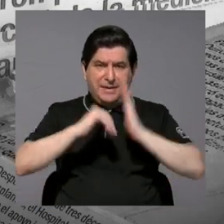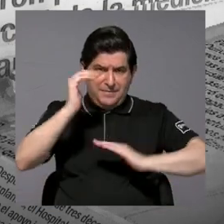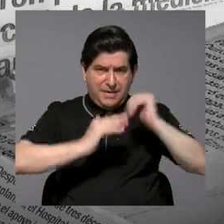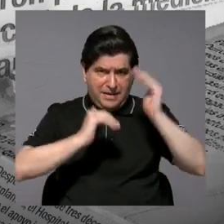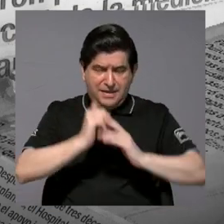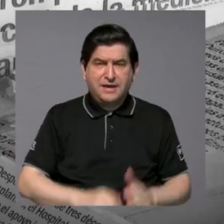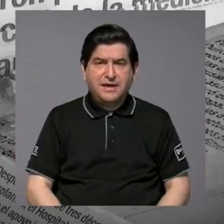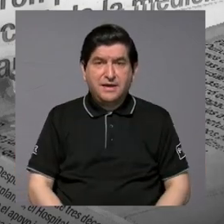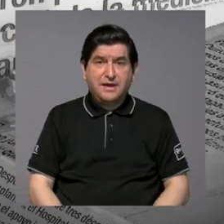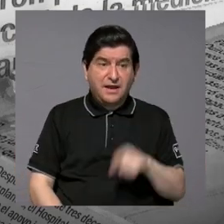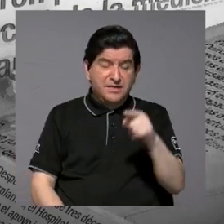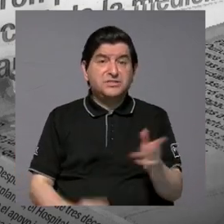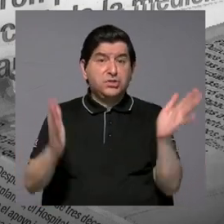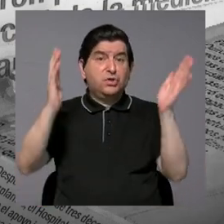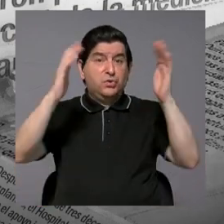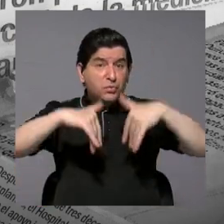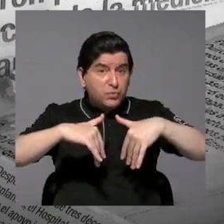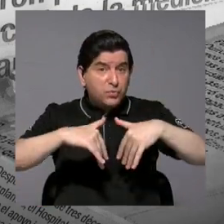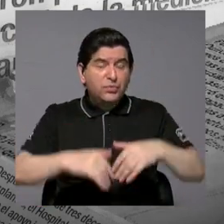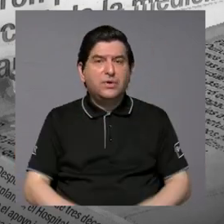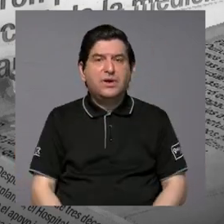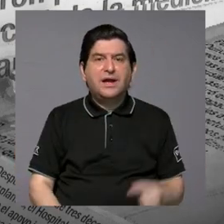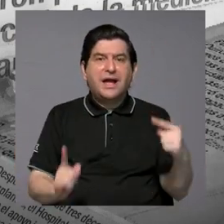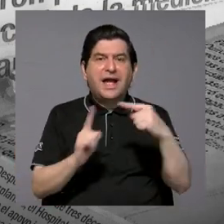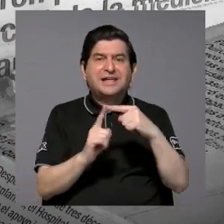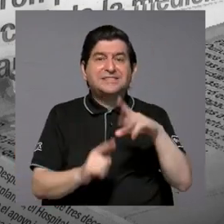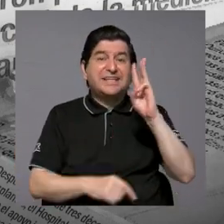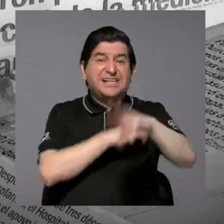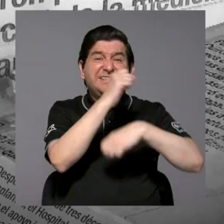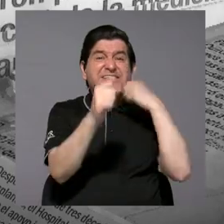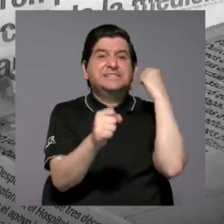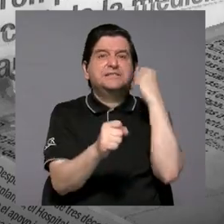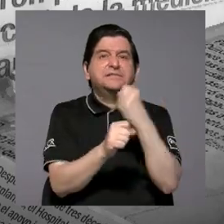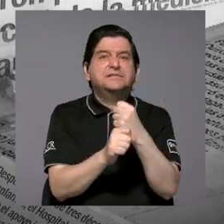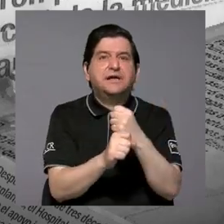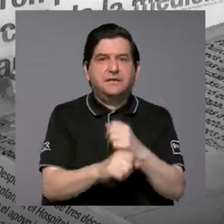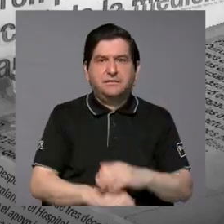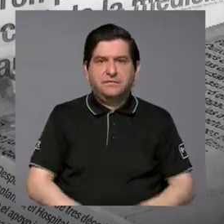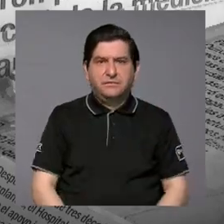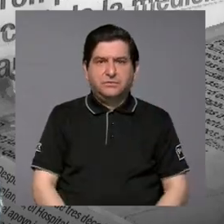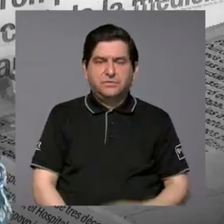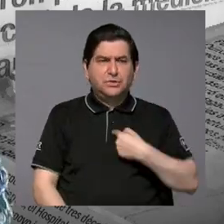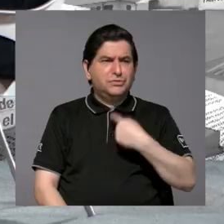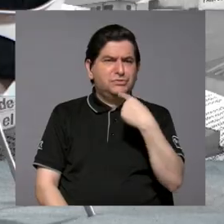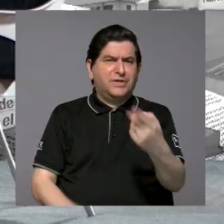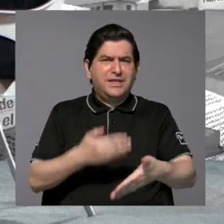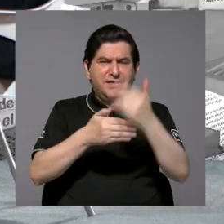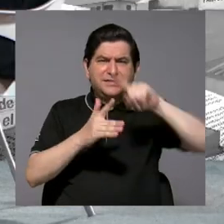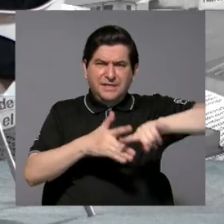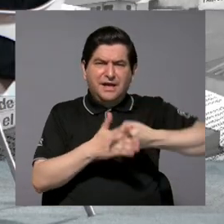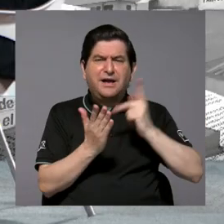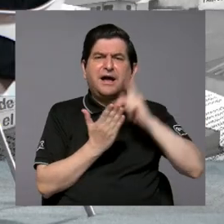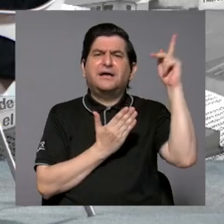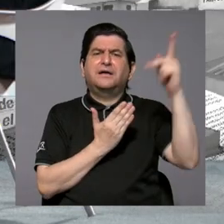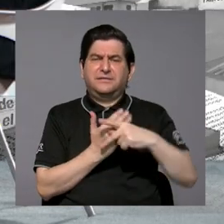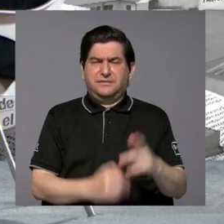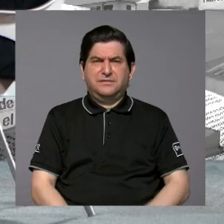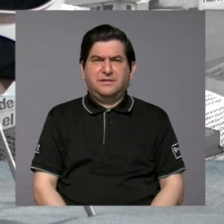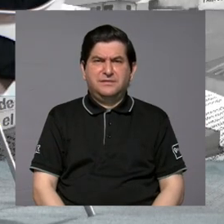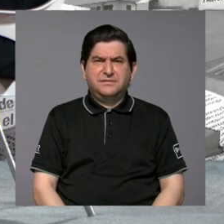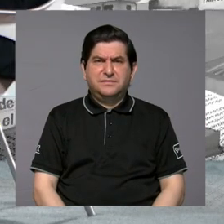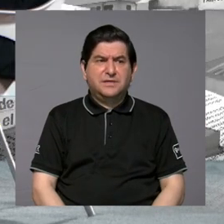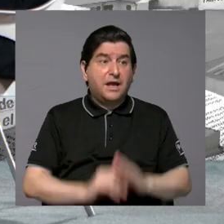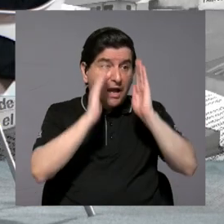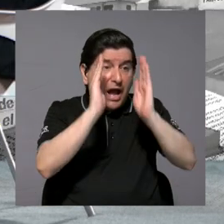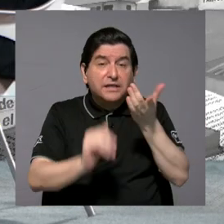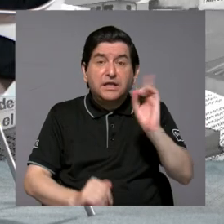no, si se echa abajo todo, duramos hasta seis años. Yo le decía antes de iniciar este programa, bueno, ¿a dónde